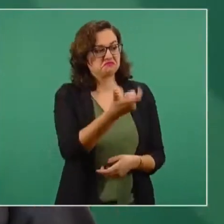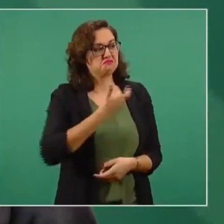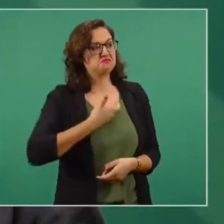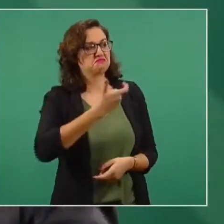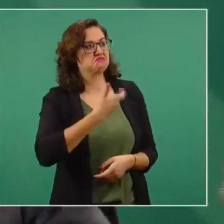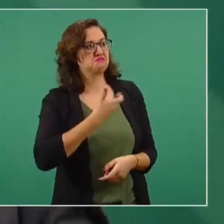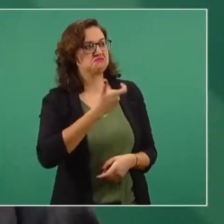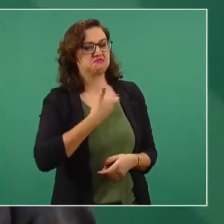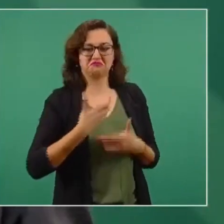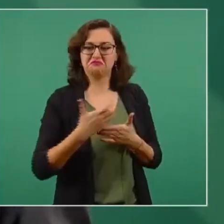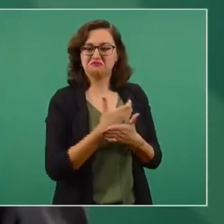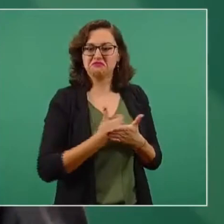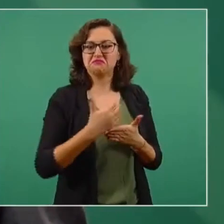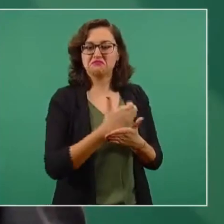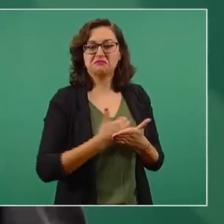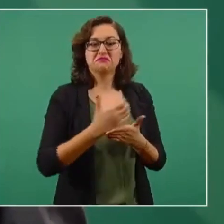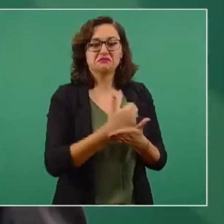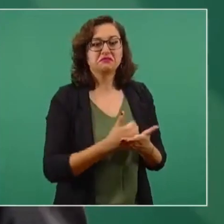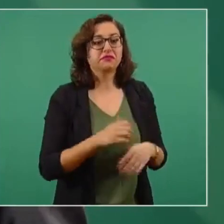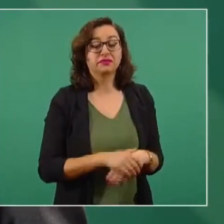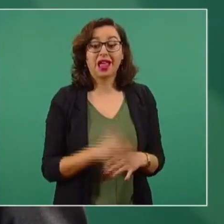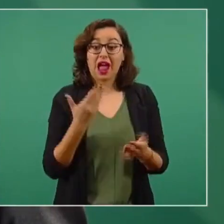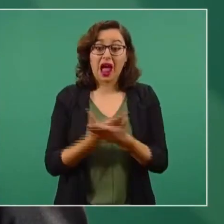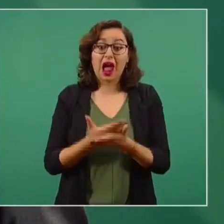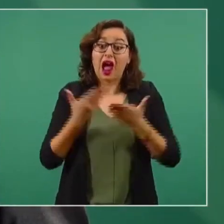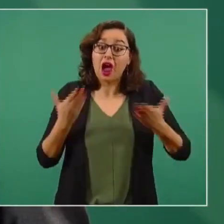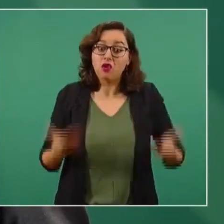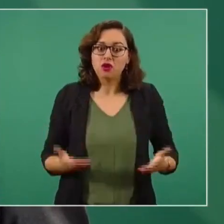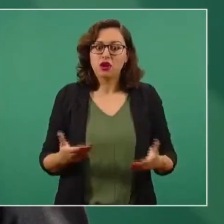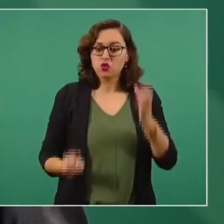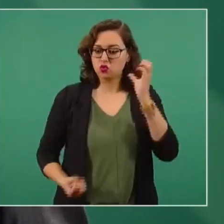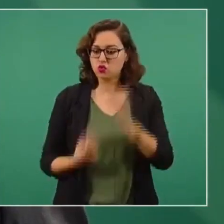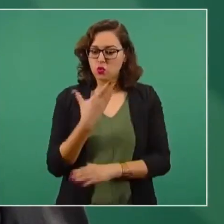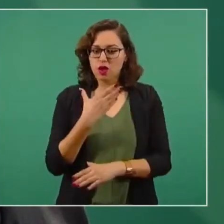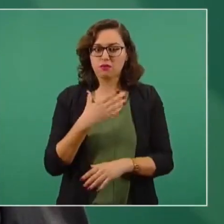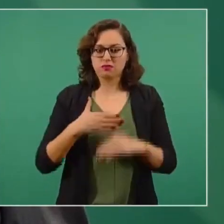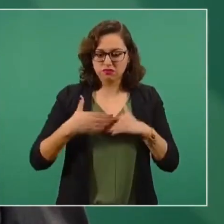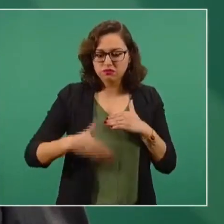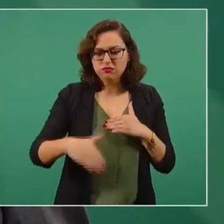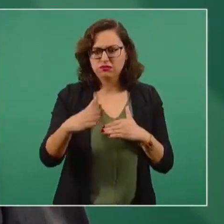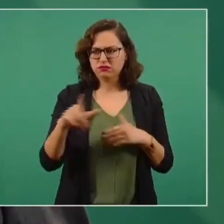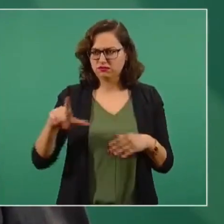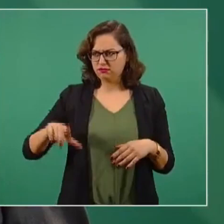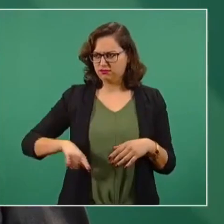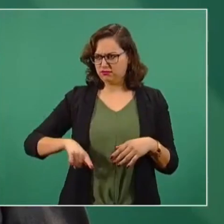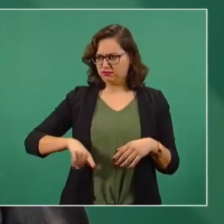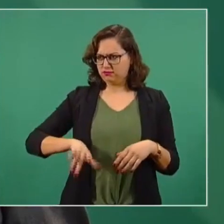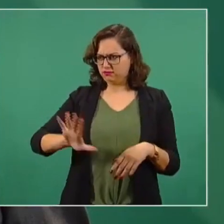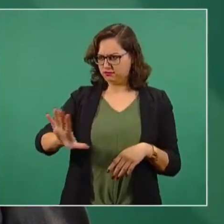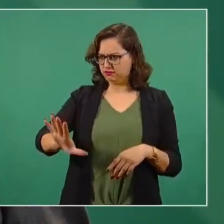reducir ese monto.